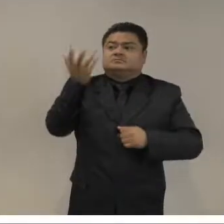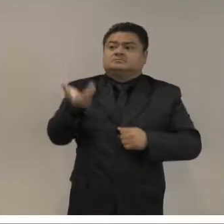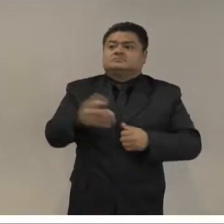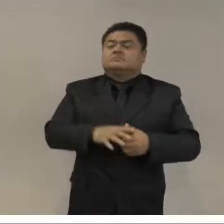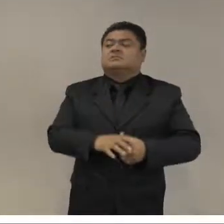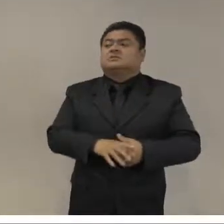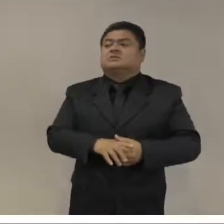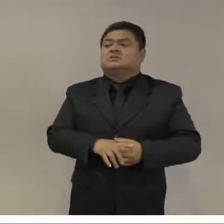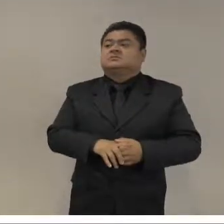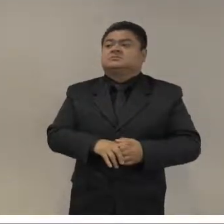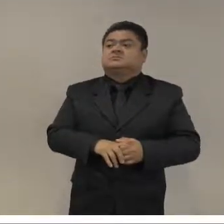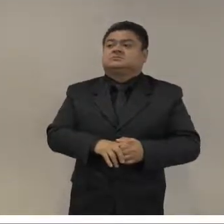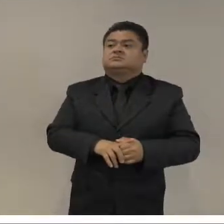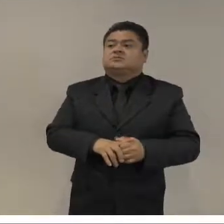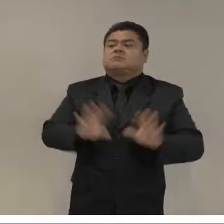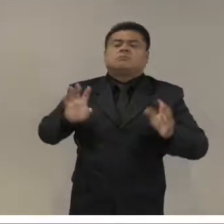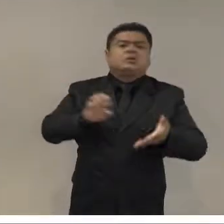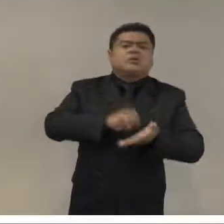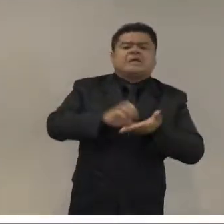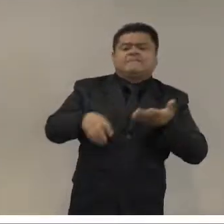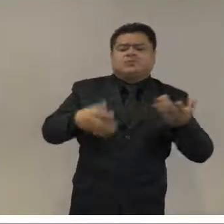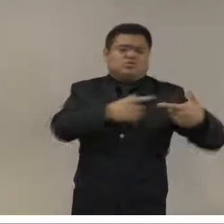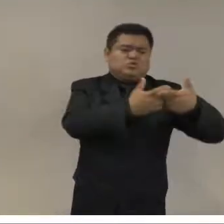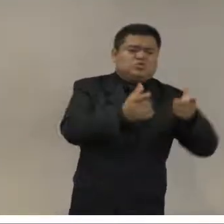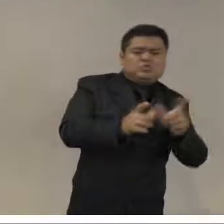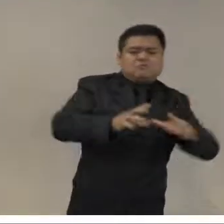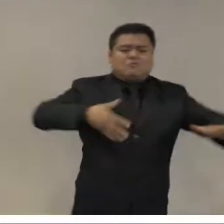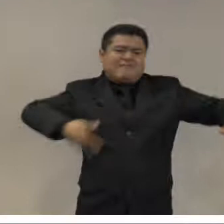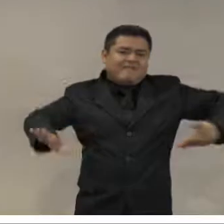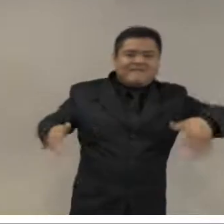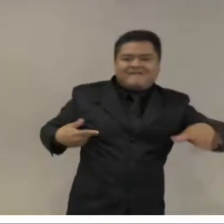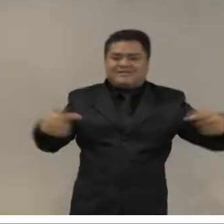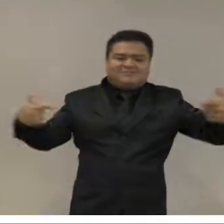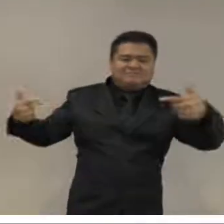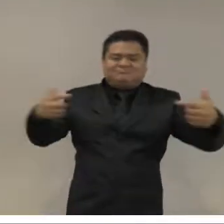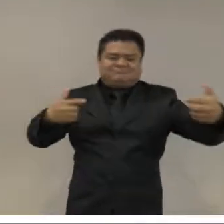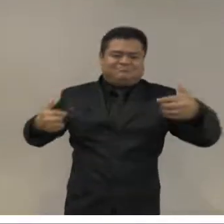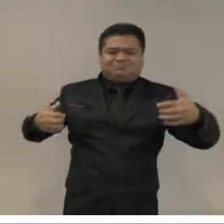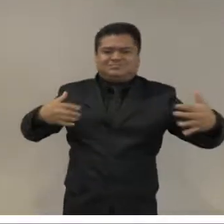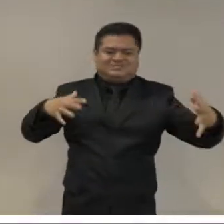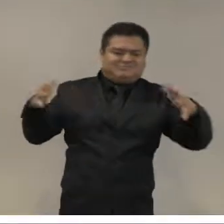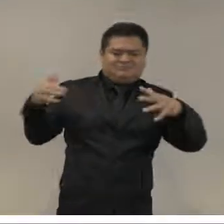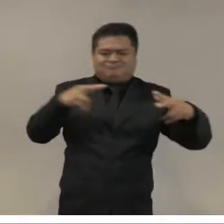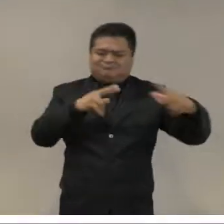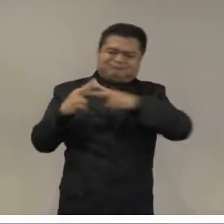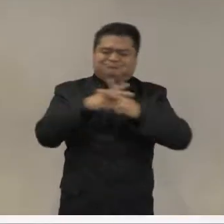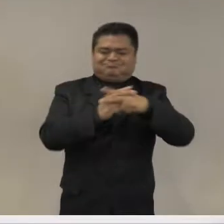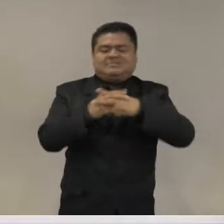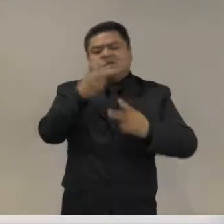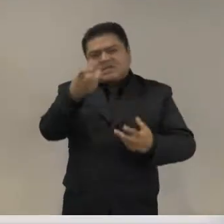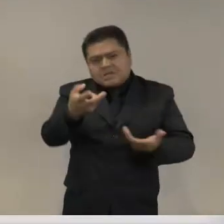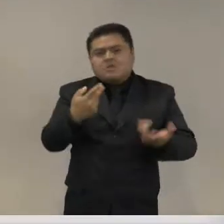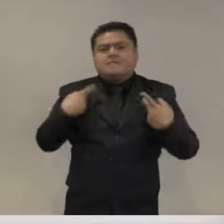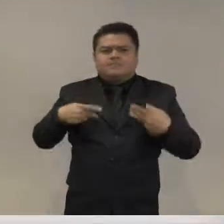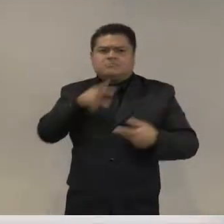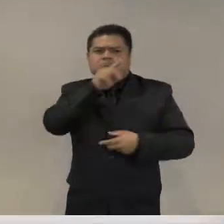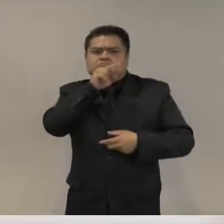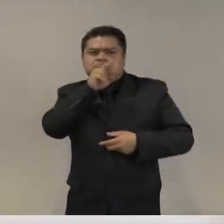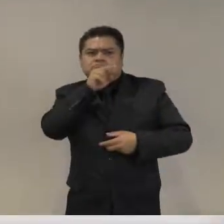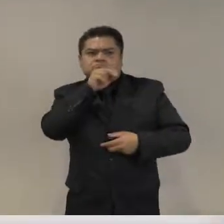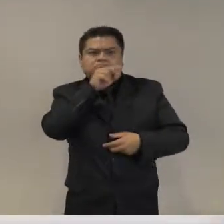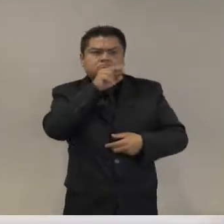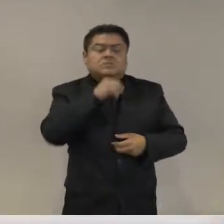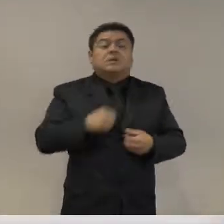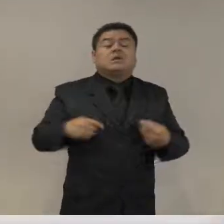Y delincuencia común es lo que está preocupando más a las poblaciones. Esto que no se puede leer viene de Small Arms